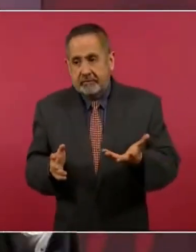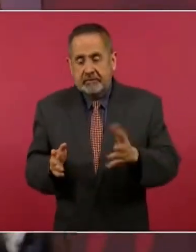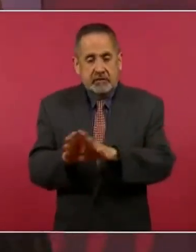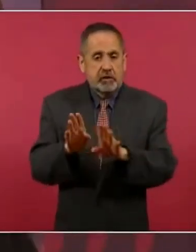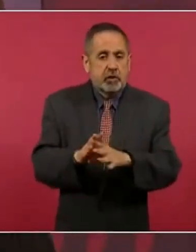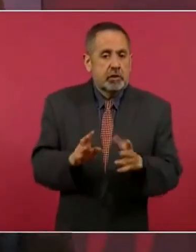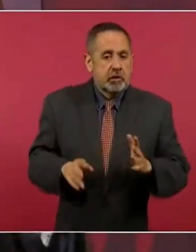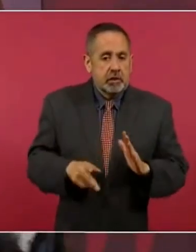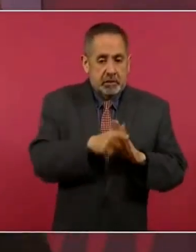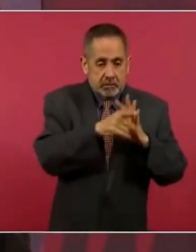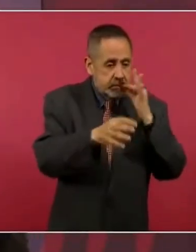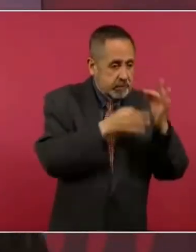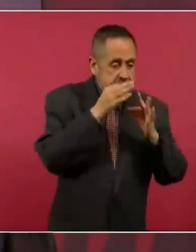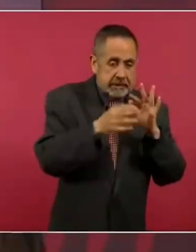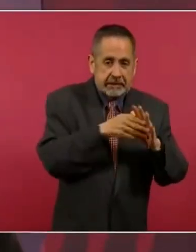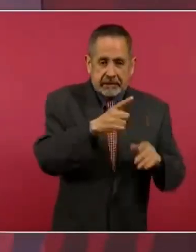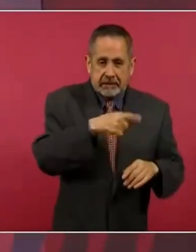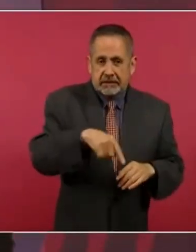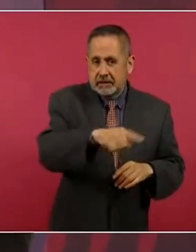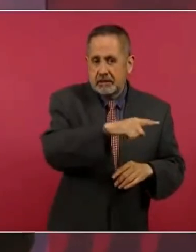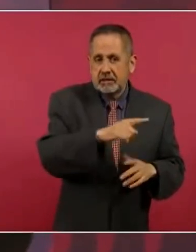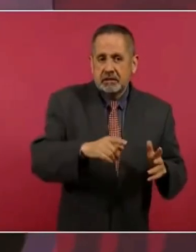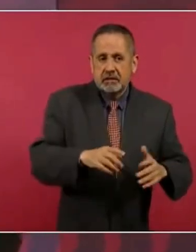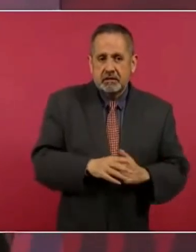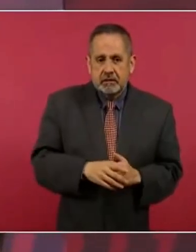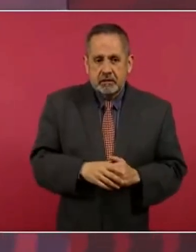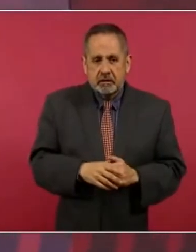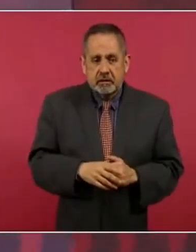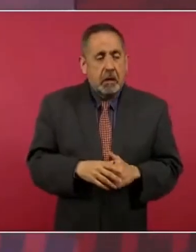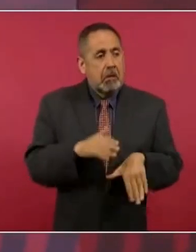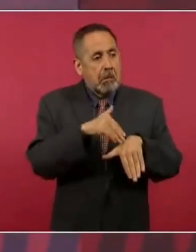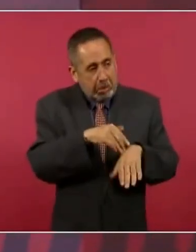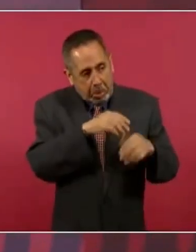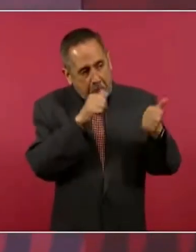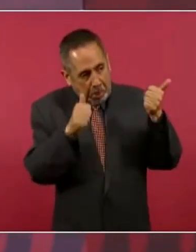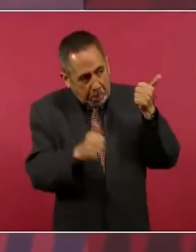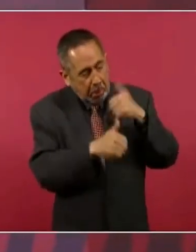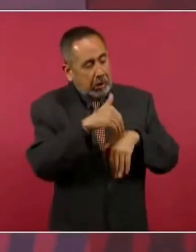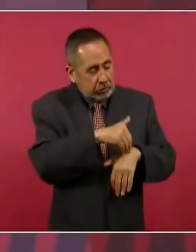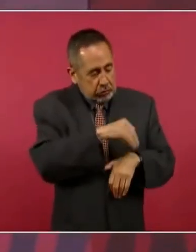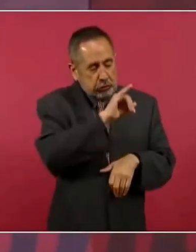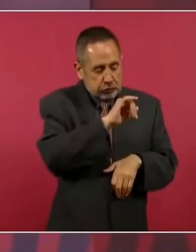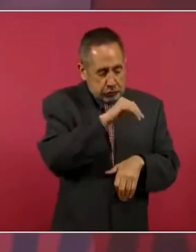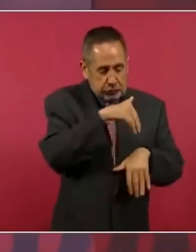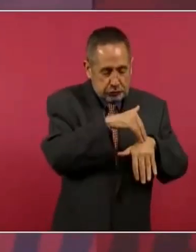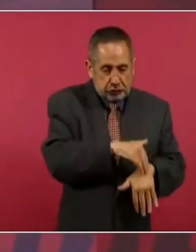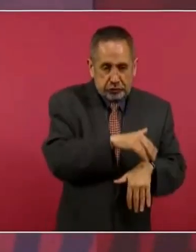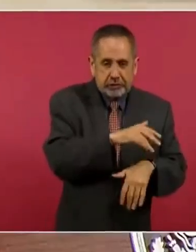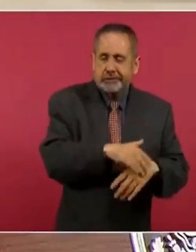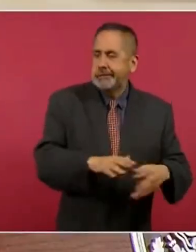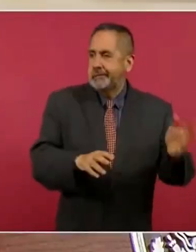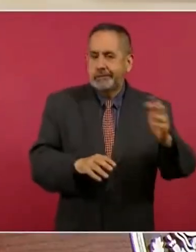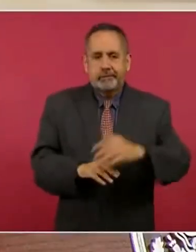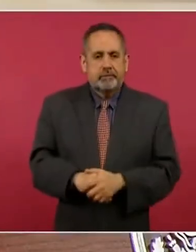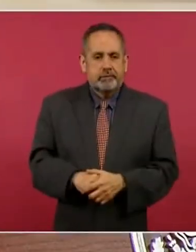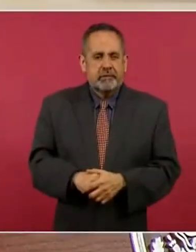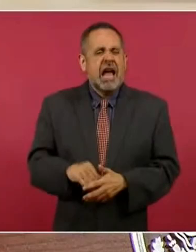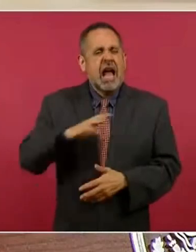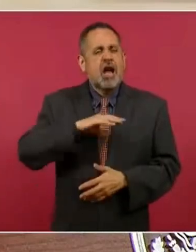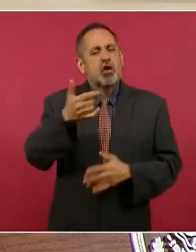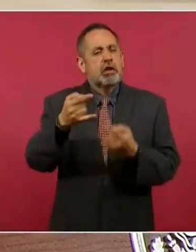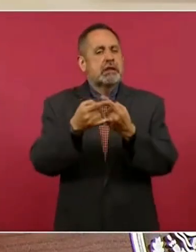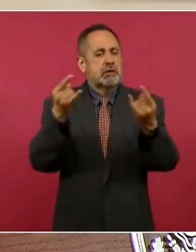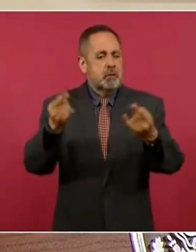la prensa empezó a someterse de nuevo hay otra anécdota muy